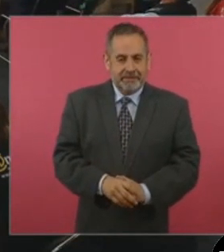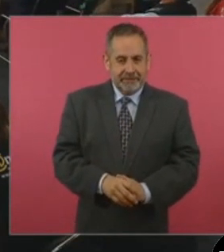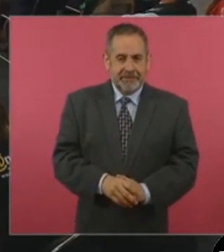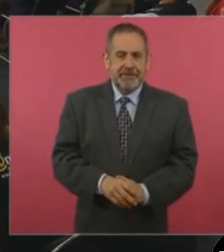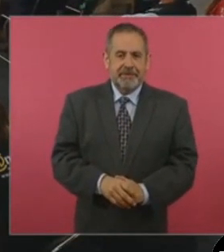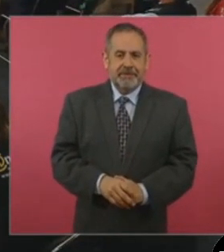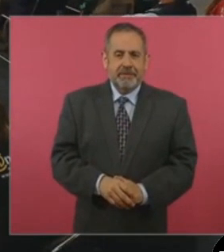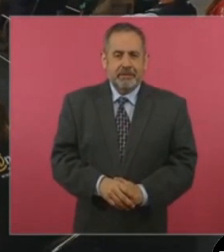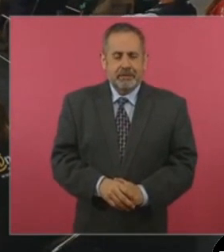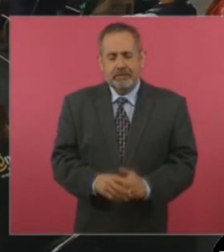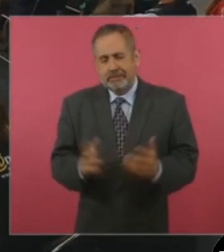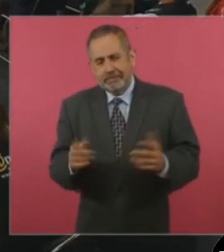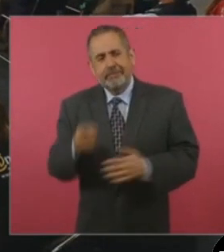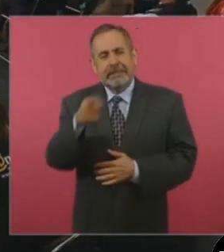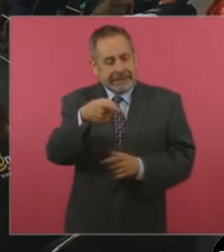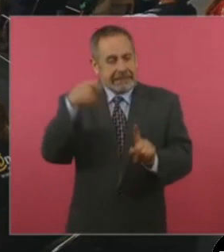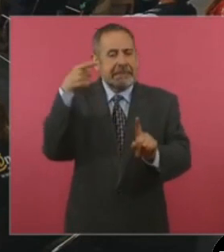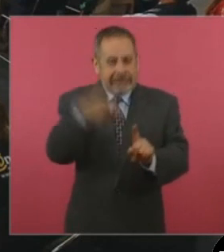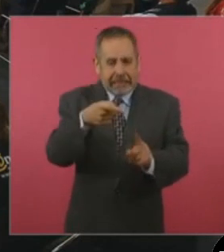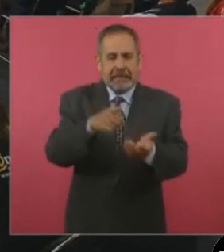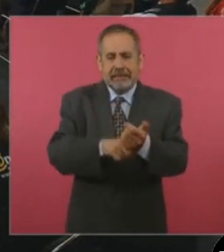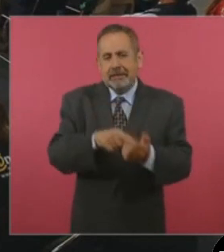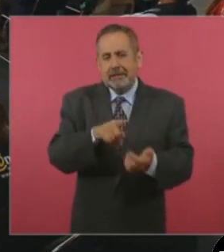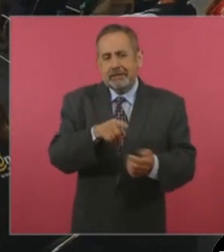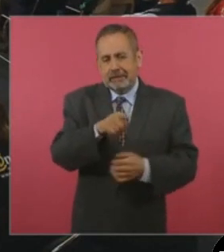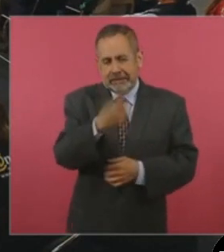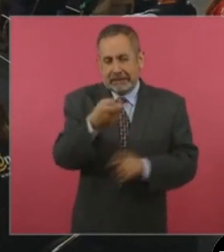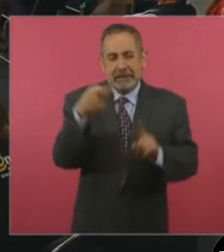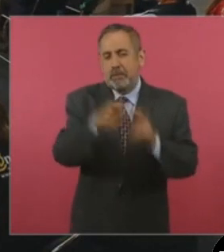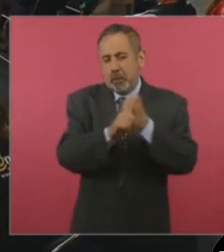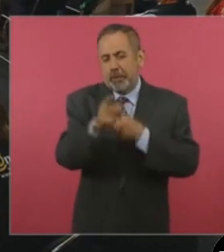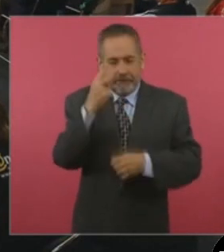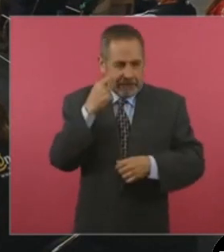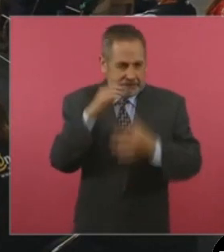Es que eso es el meollo del asunto.